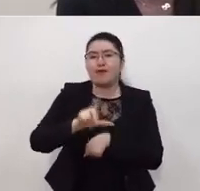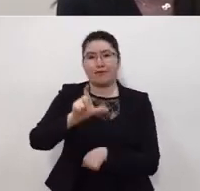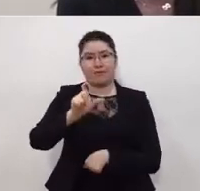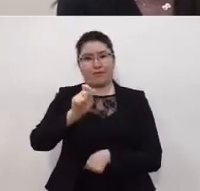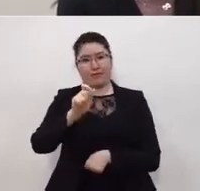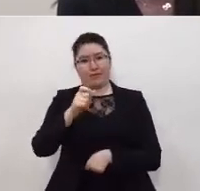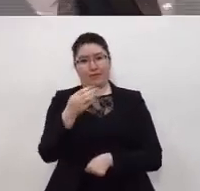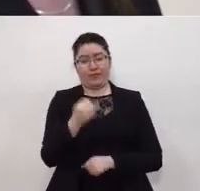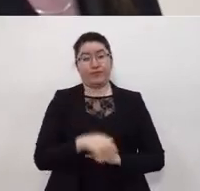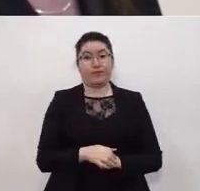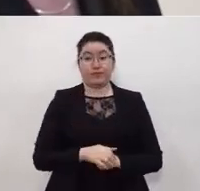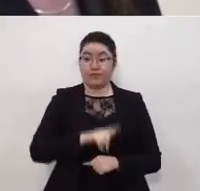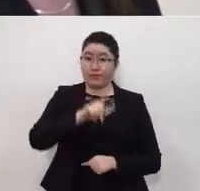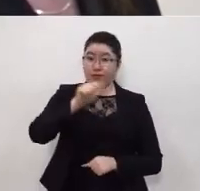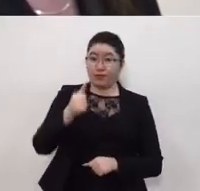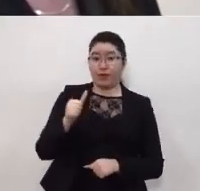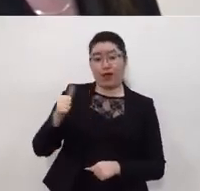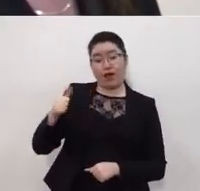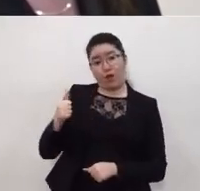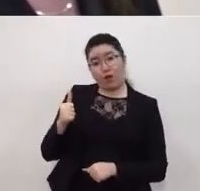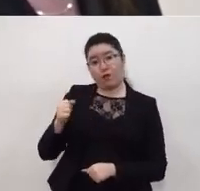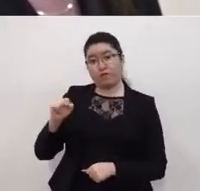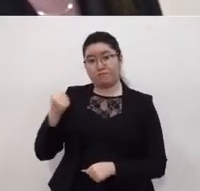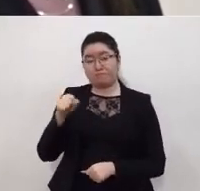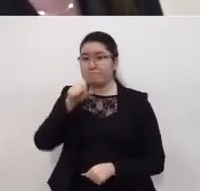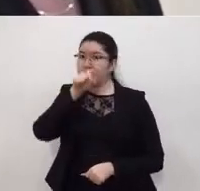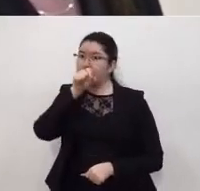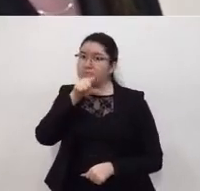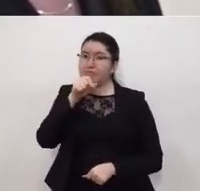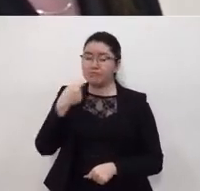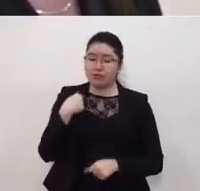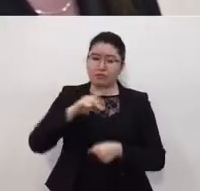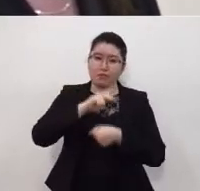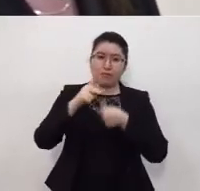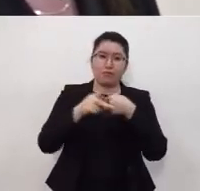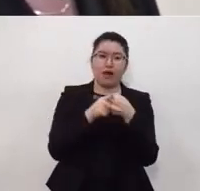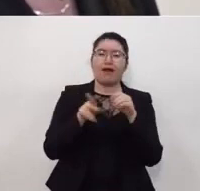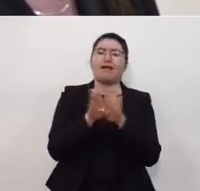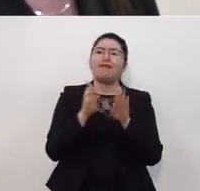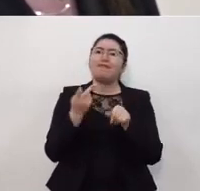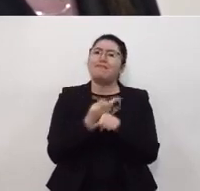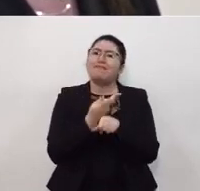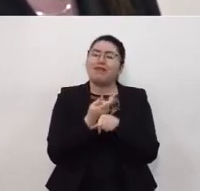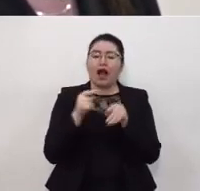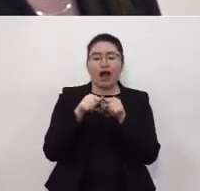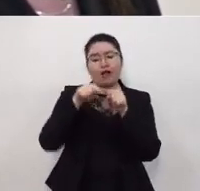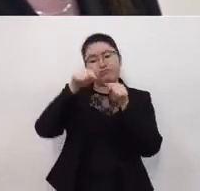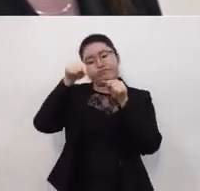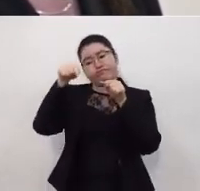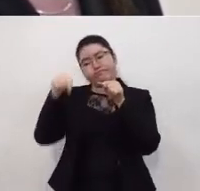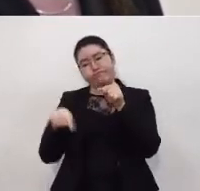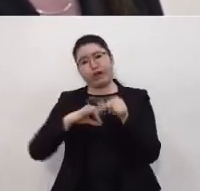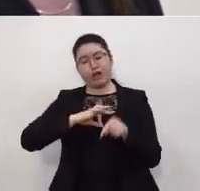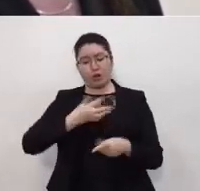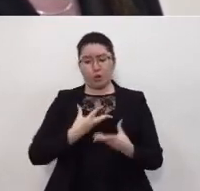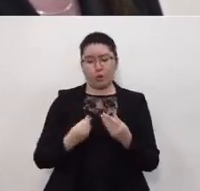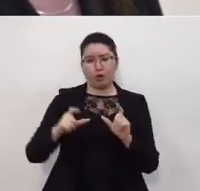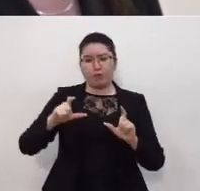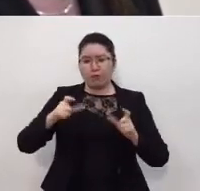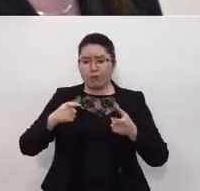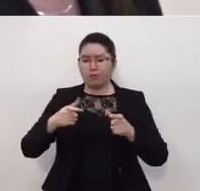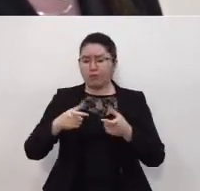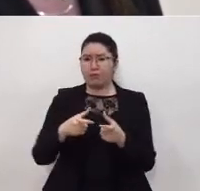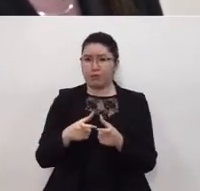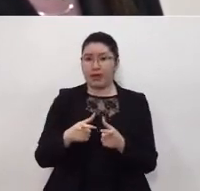en todo agosto y todo septiembre, en el conjunto del país, la epidemia fue en descenso y para el